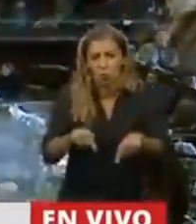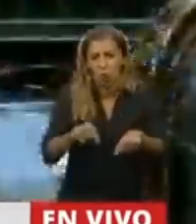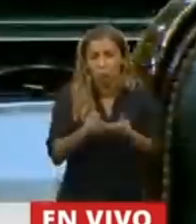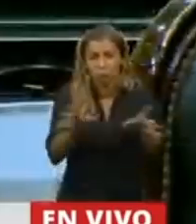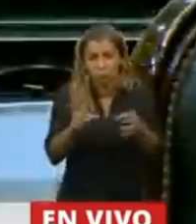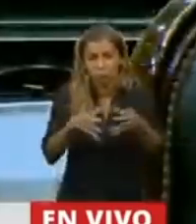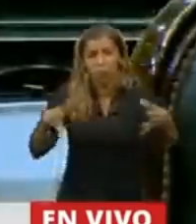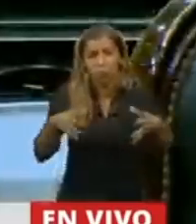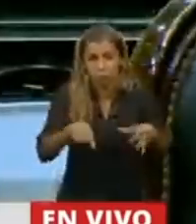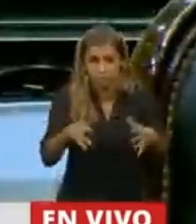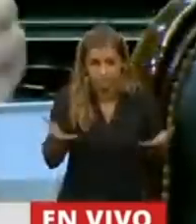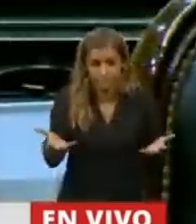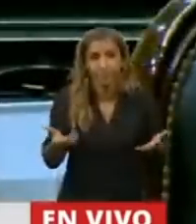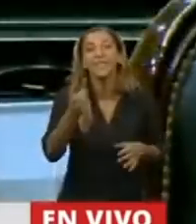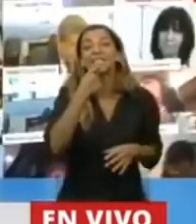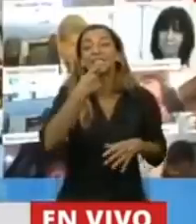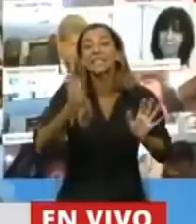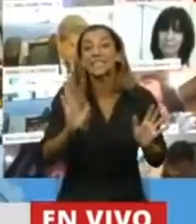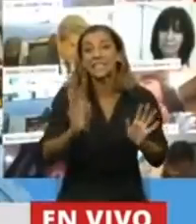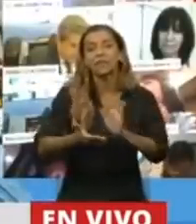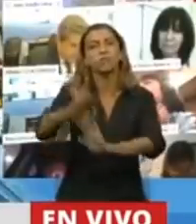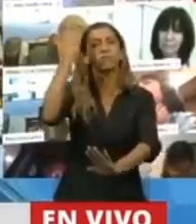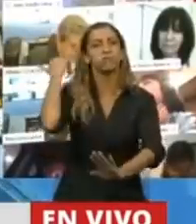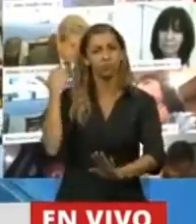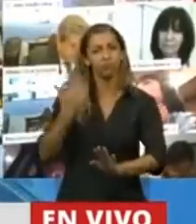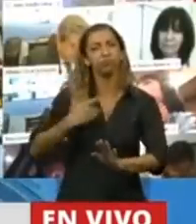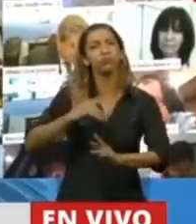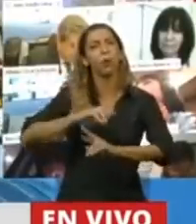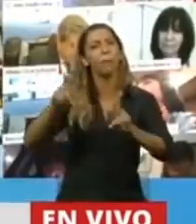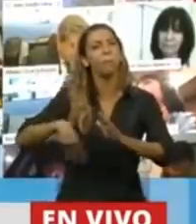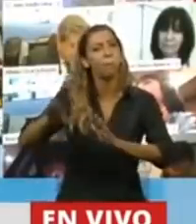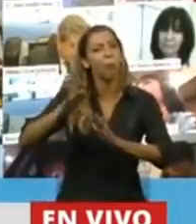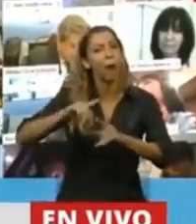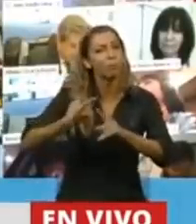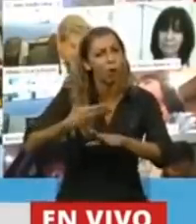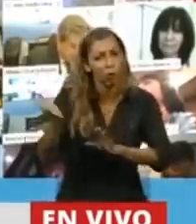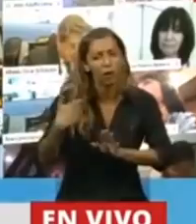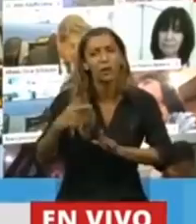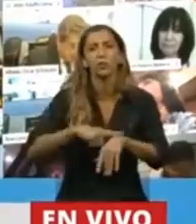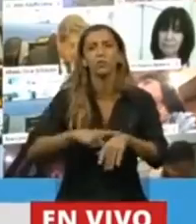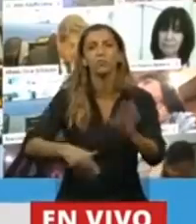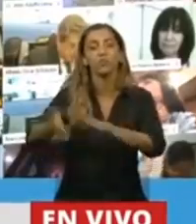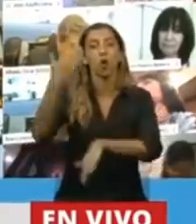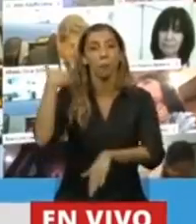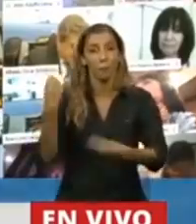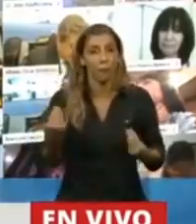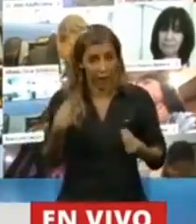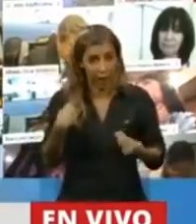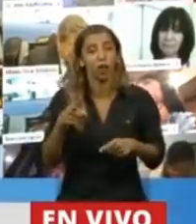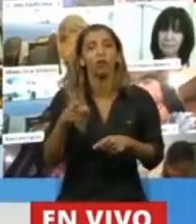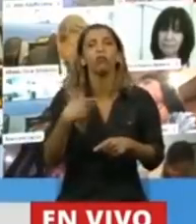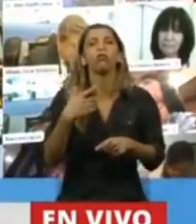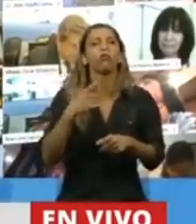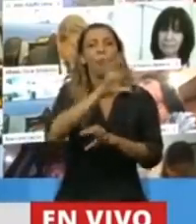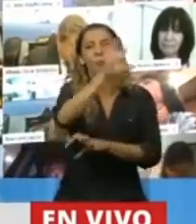si se hubieran mantenido las políticas de corredores federales en aerolíneas argentinas que comunicaban a nuestras provincias